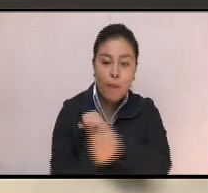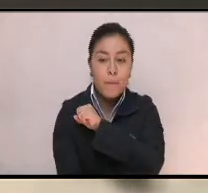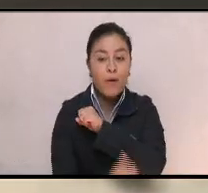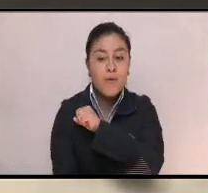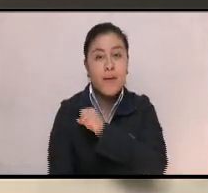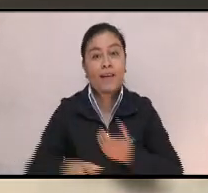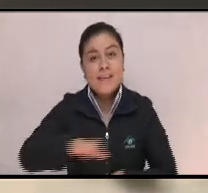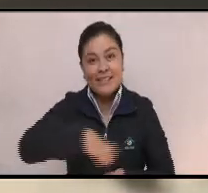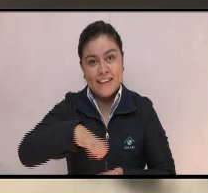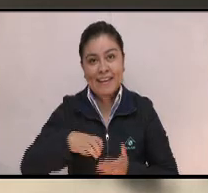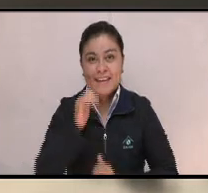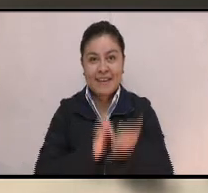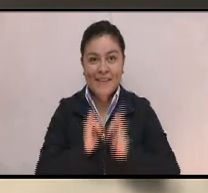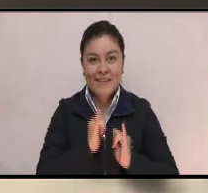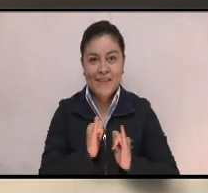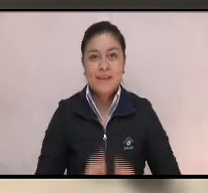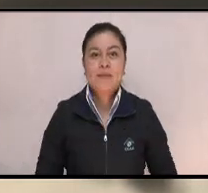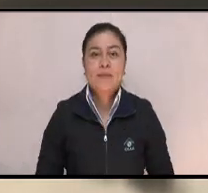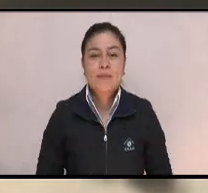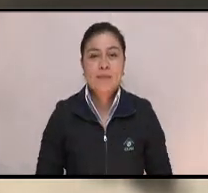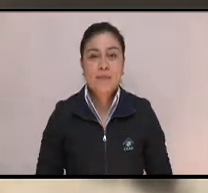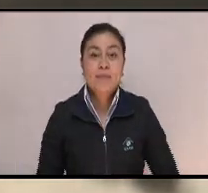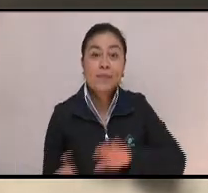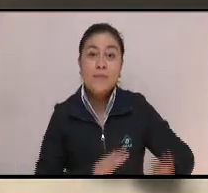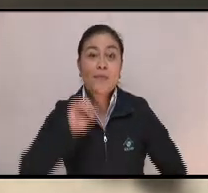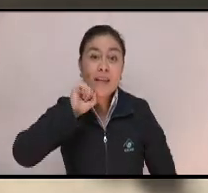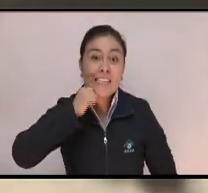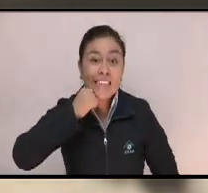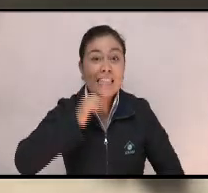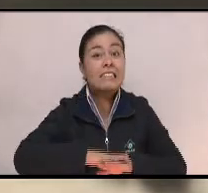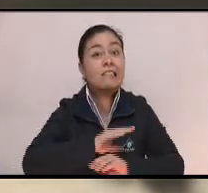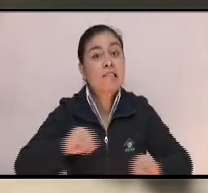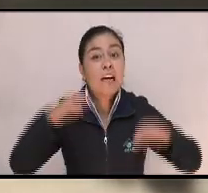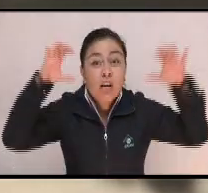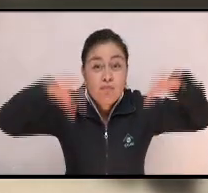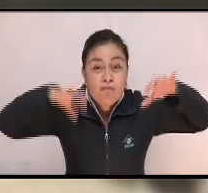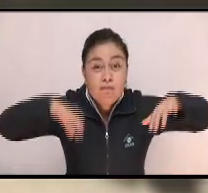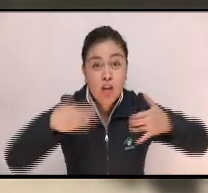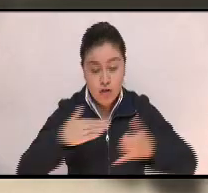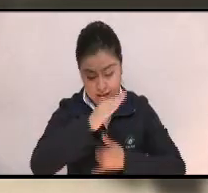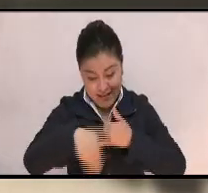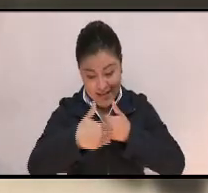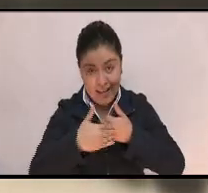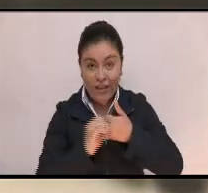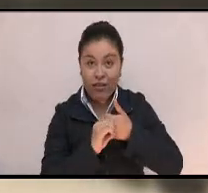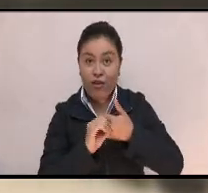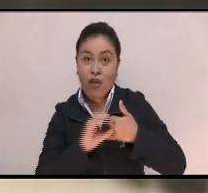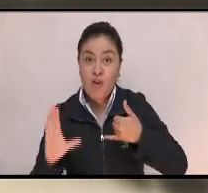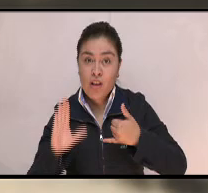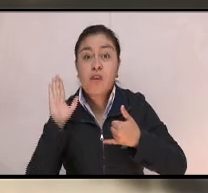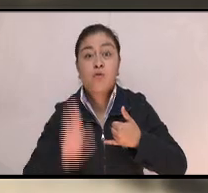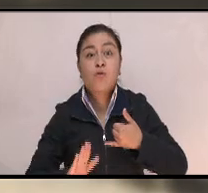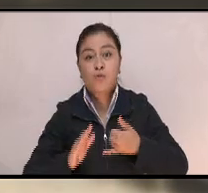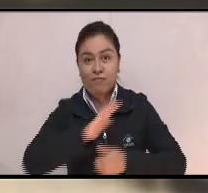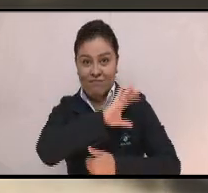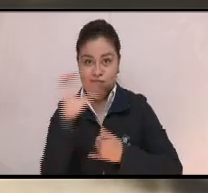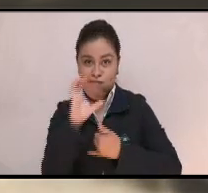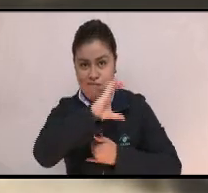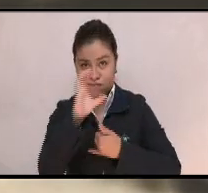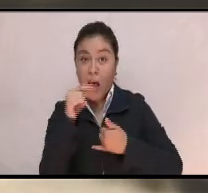Santander y Cazanare. Alerta naranja por tiempo lluvioso en el centro y oriente del mar Caribe y en cercanías al litoral.